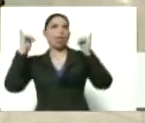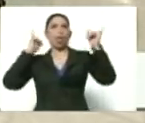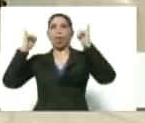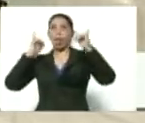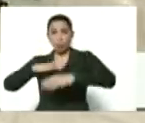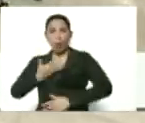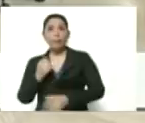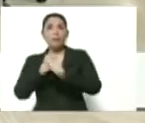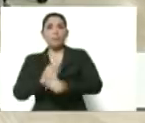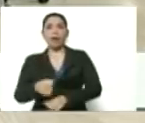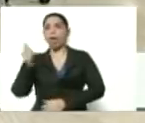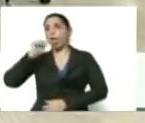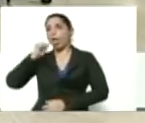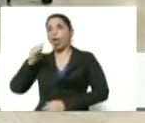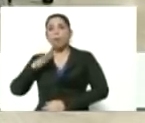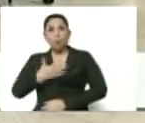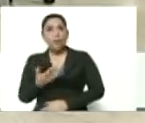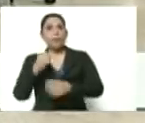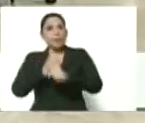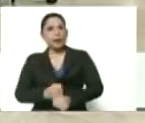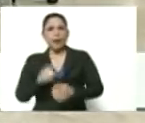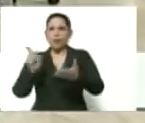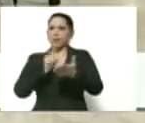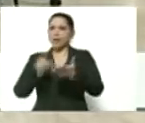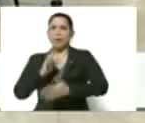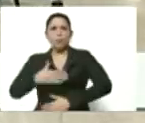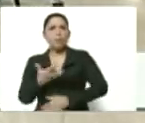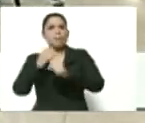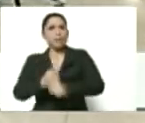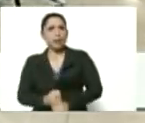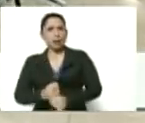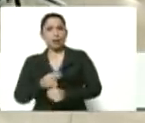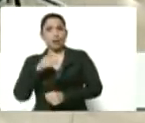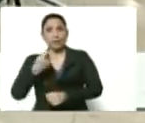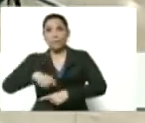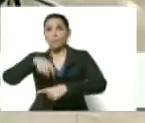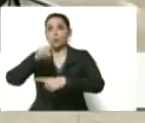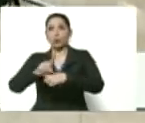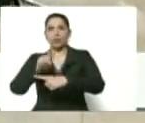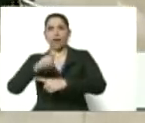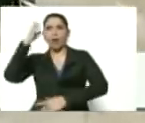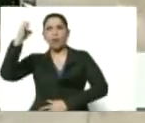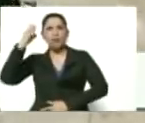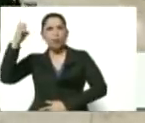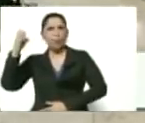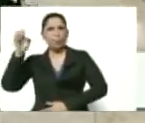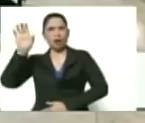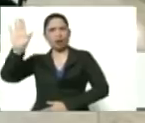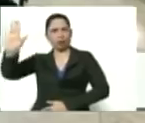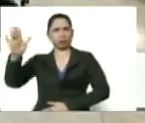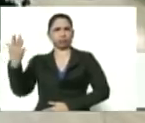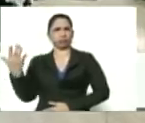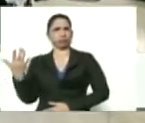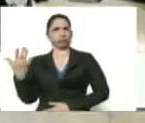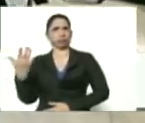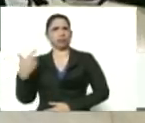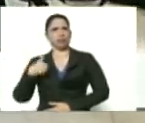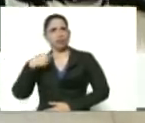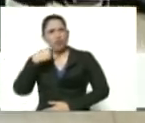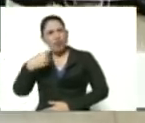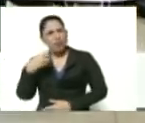esperar, que las librerías pueden esperar. Y es la prioridad en Europa, por ejemplo. yo digo, bueno,